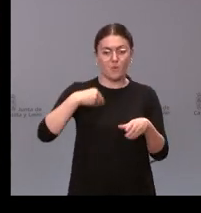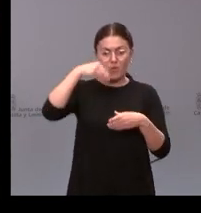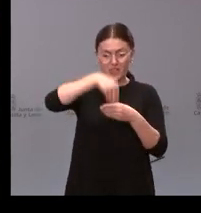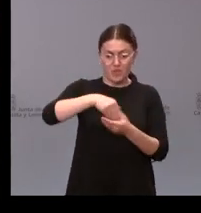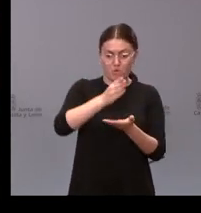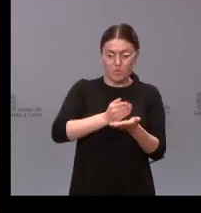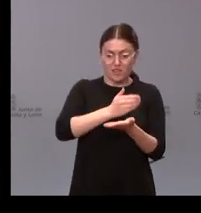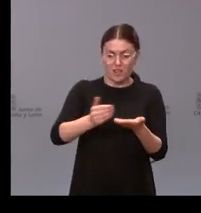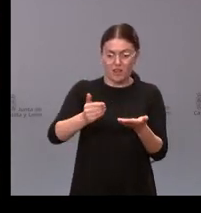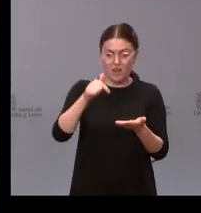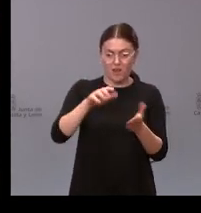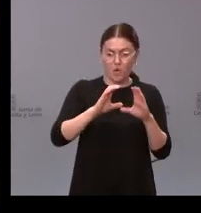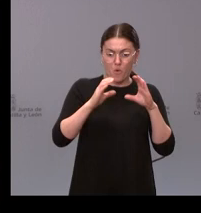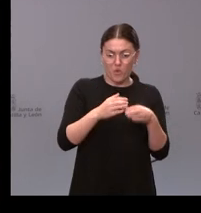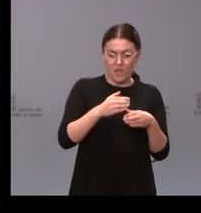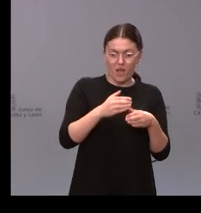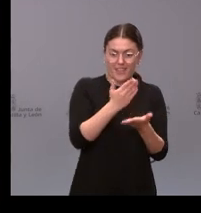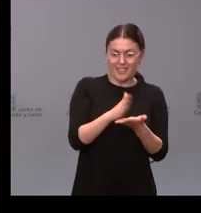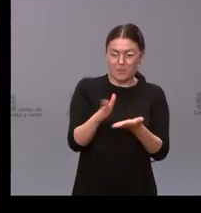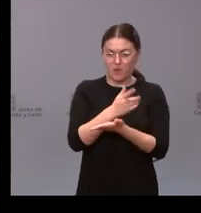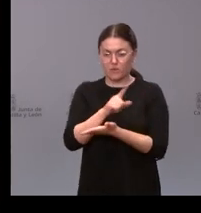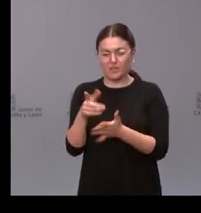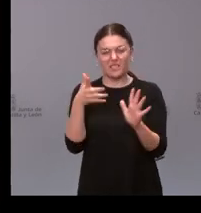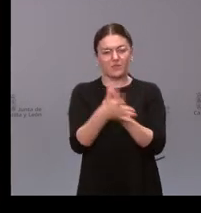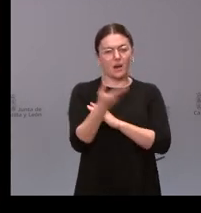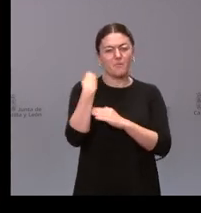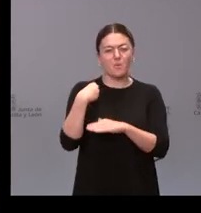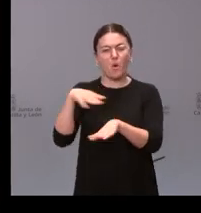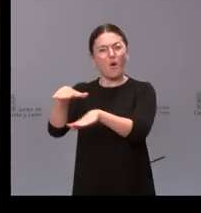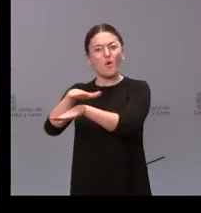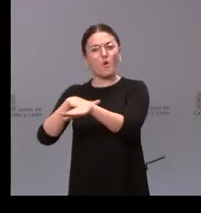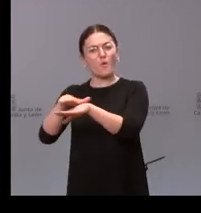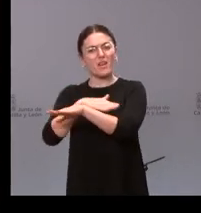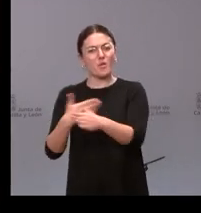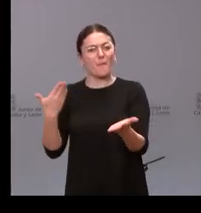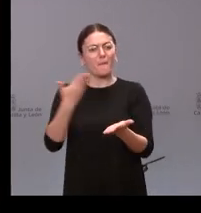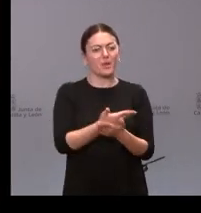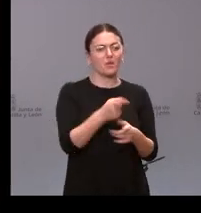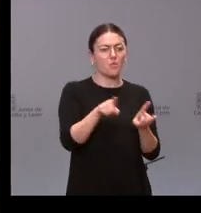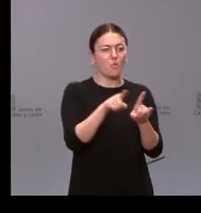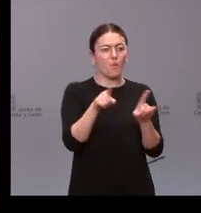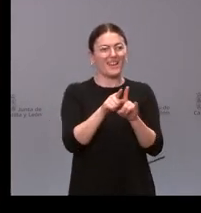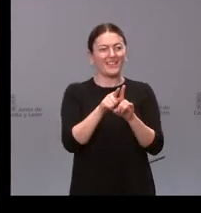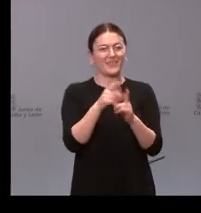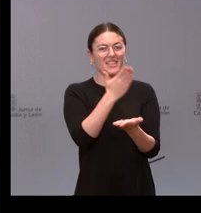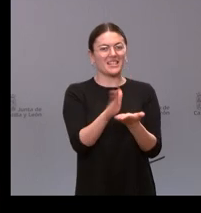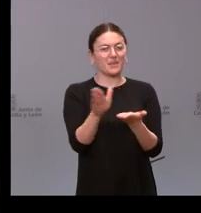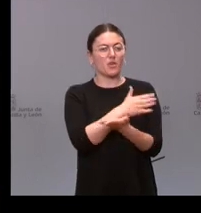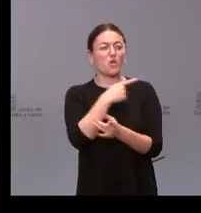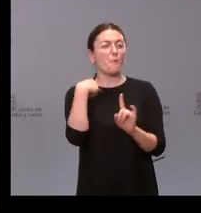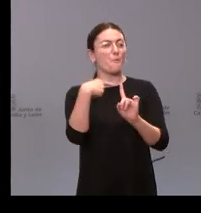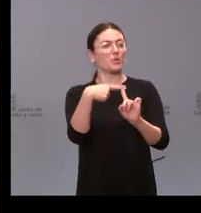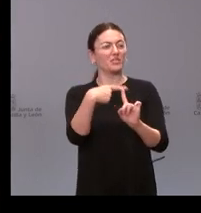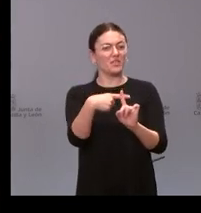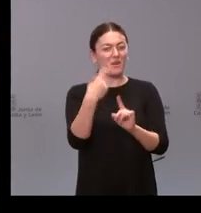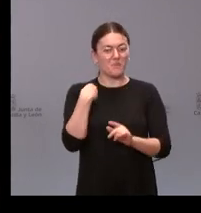parte de la Junta de Castilla y León es decir en resumen estarían pidiendo al gobierno una discriminación positiva de Castilla y León en ese reparto que la